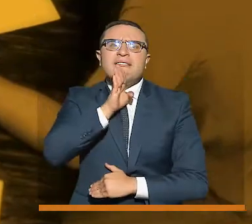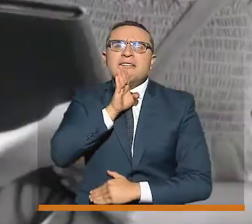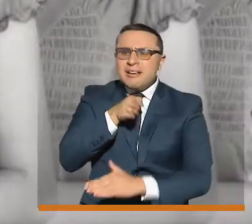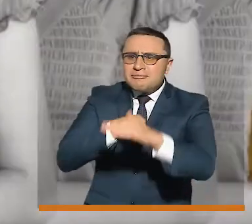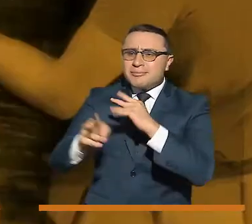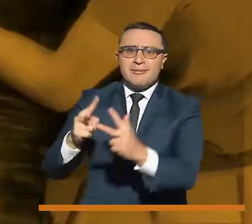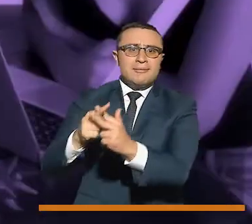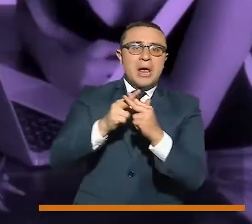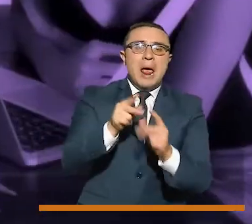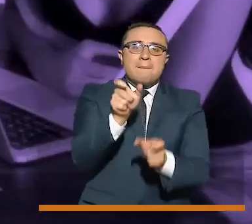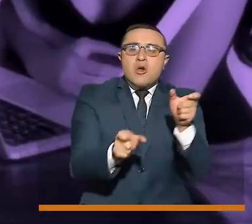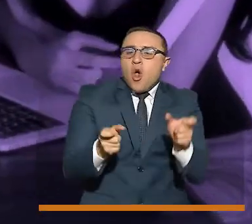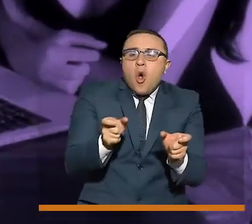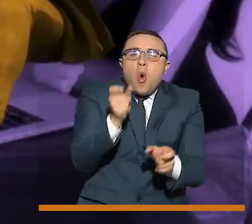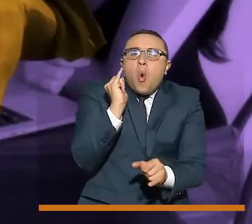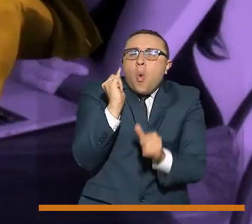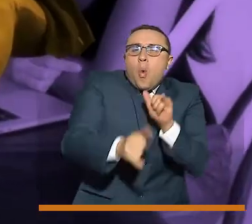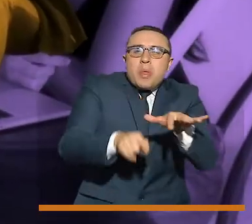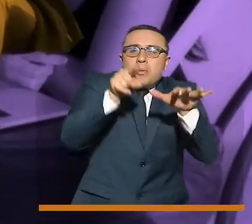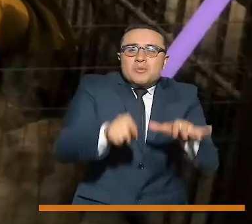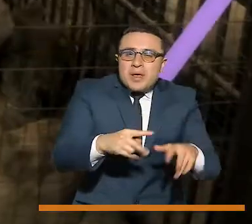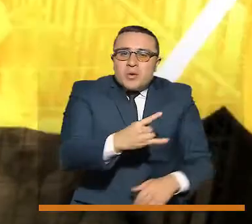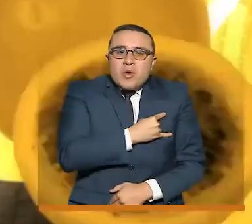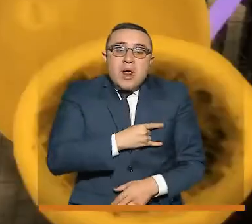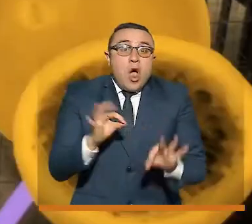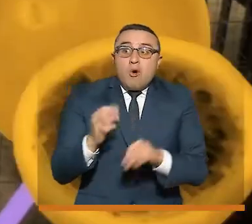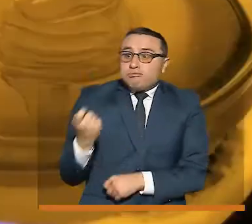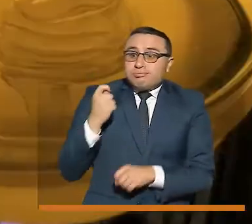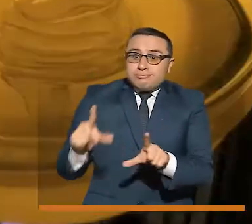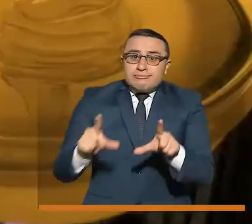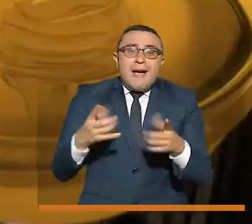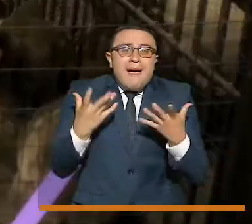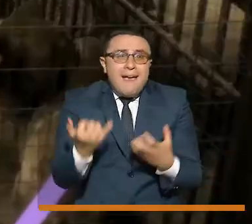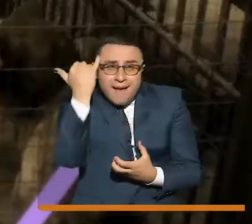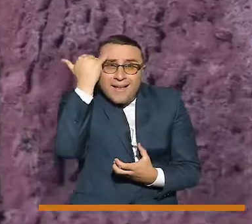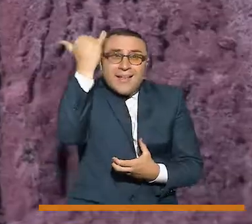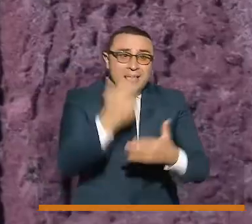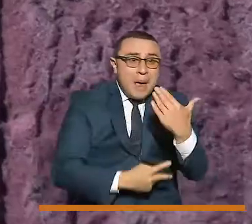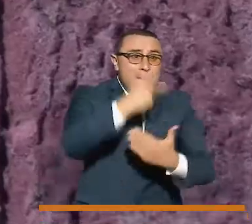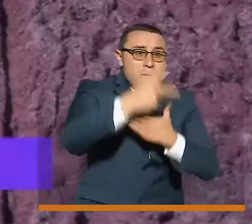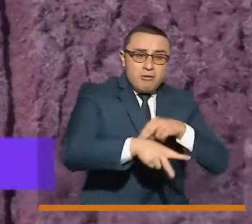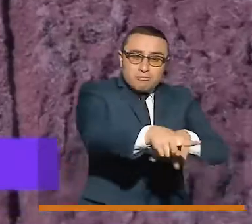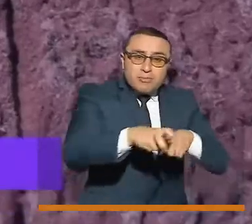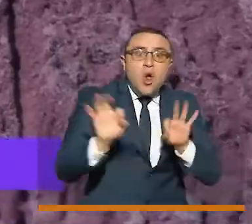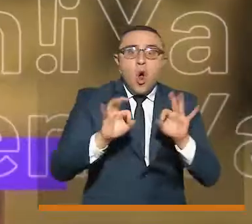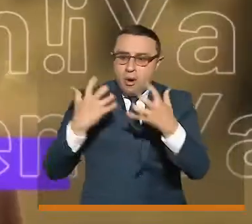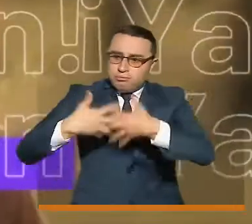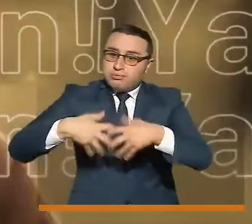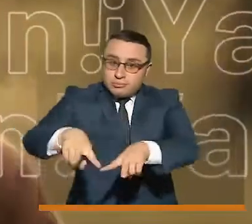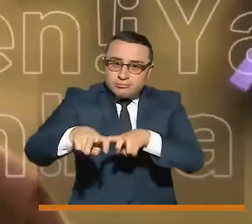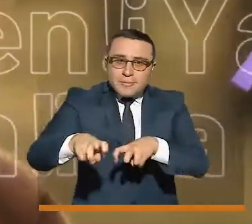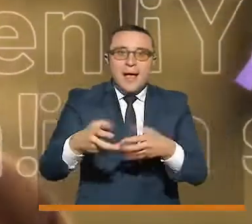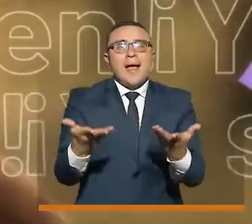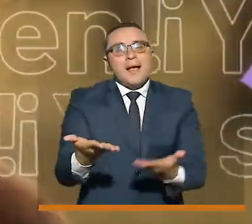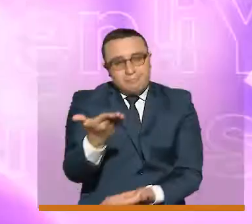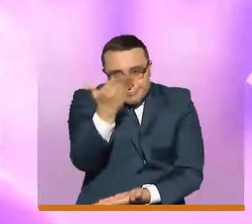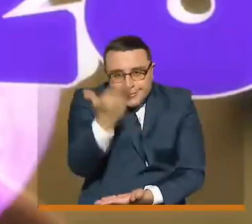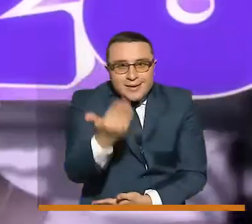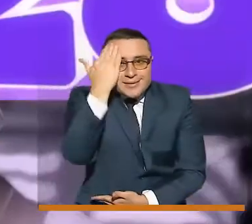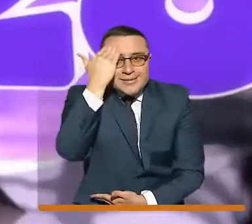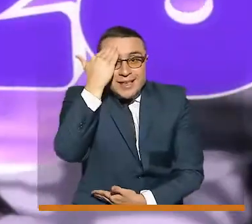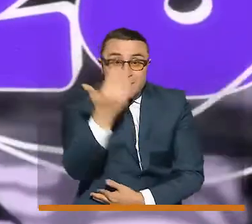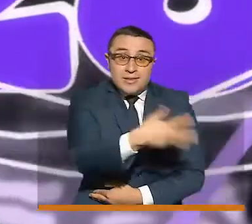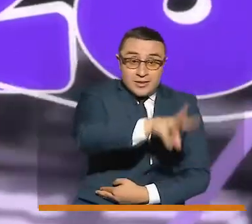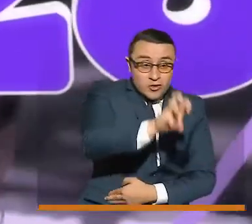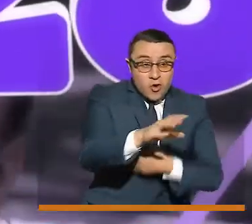estamos en último semestre o recién graduados queriendo empezar proyectos agropecuarios o agroindustriales. Entonces ya saben, si tienen entre